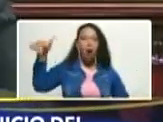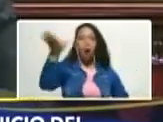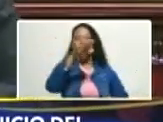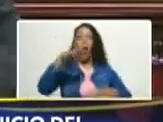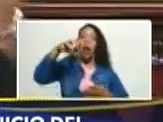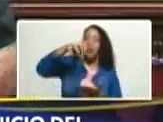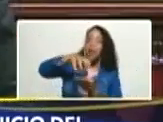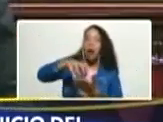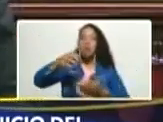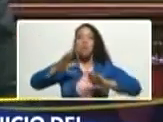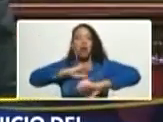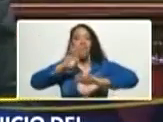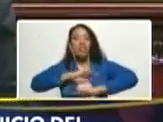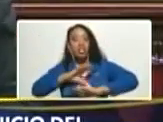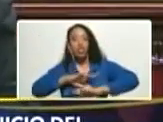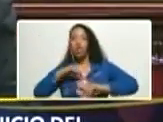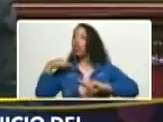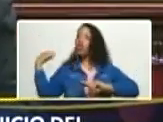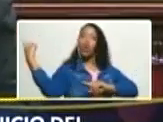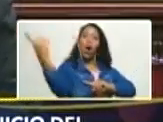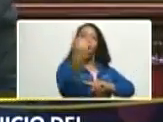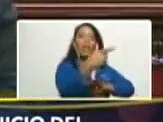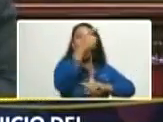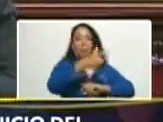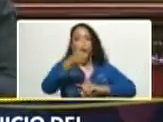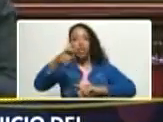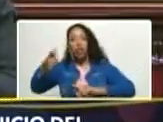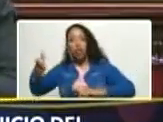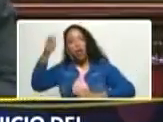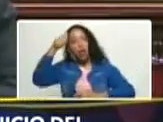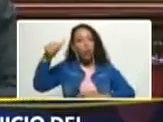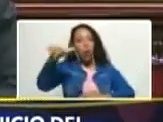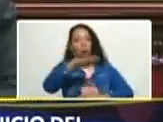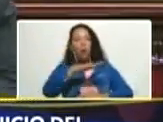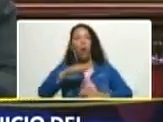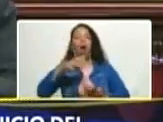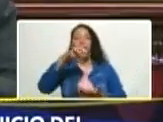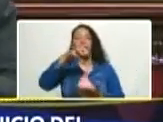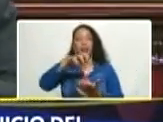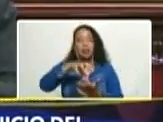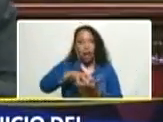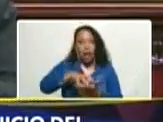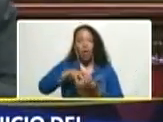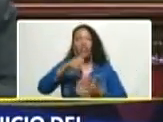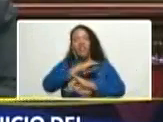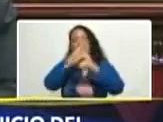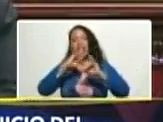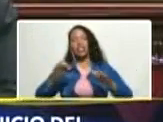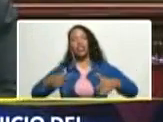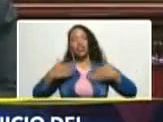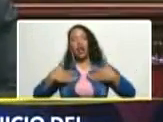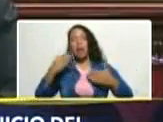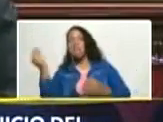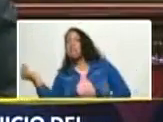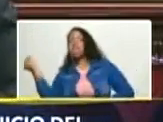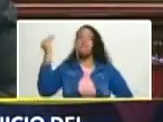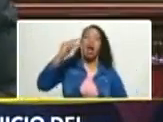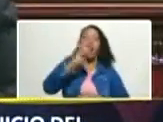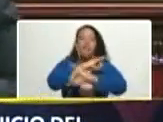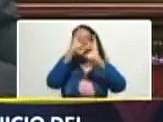estado de bienestar colectivo del estado de felicidad social la máxima felicidad social